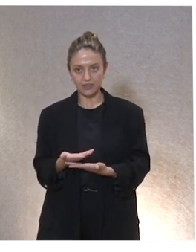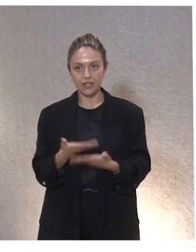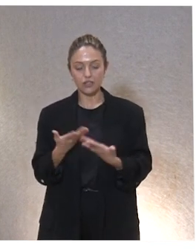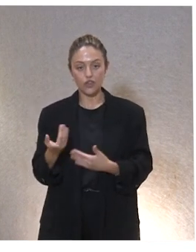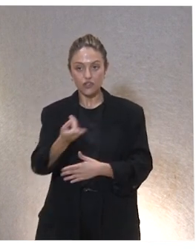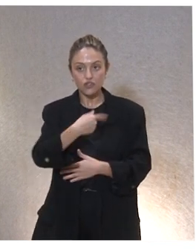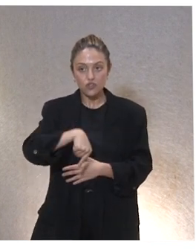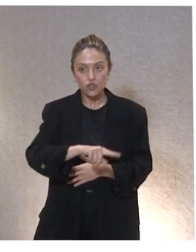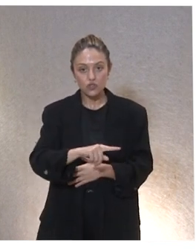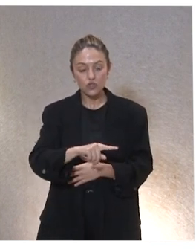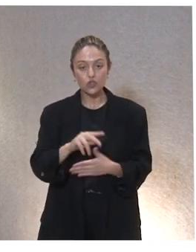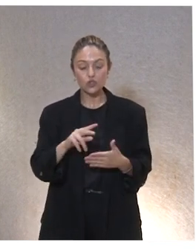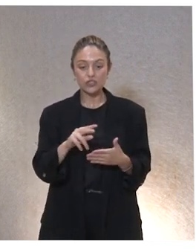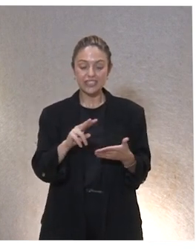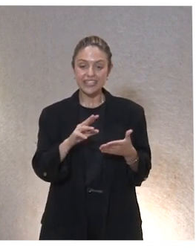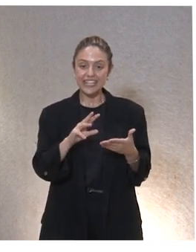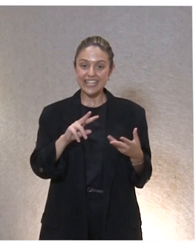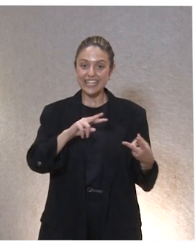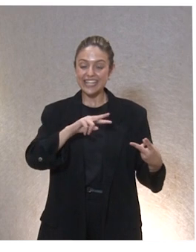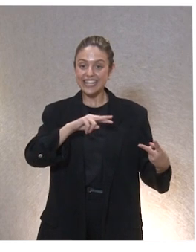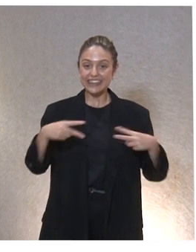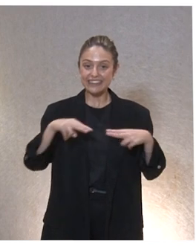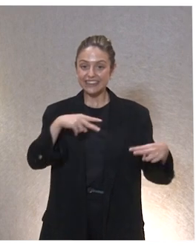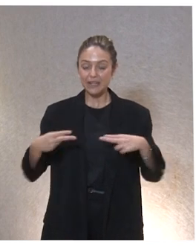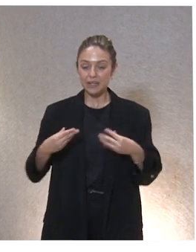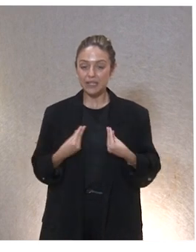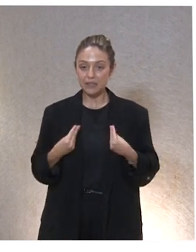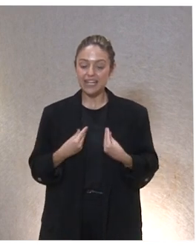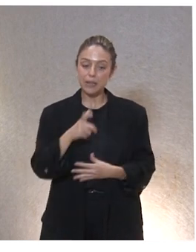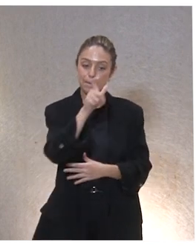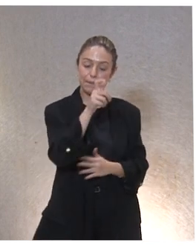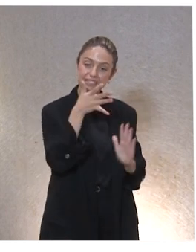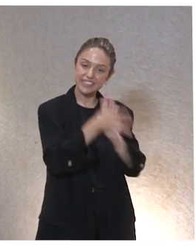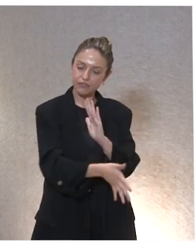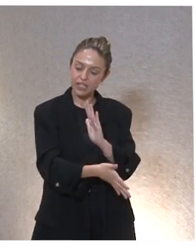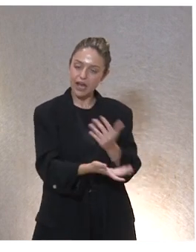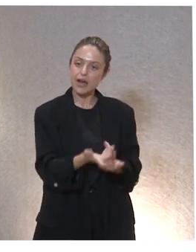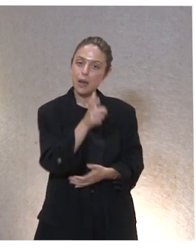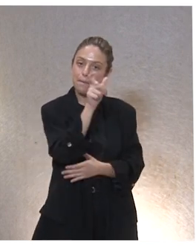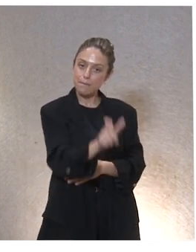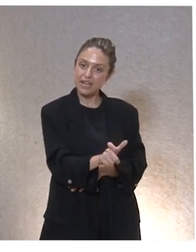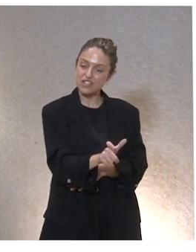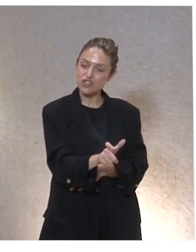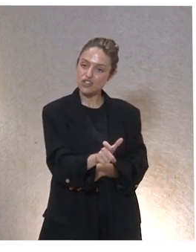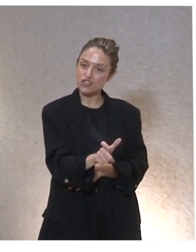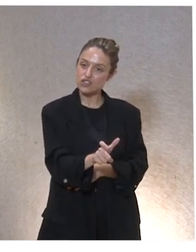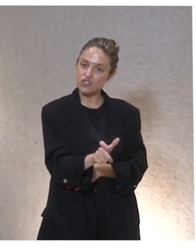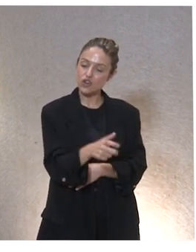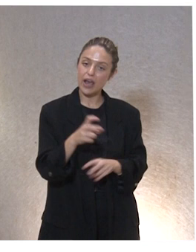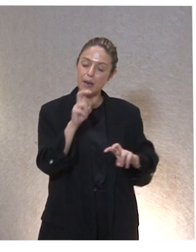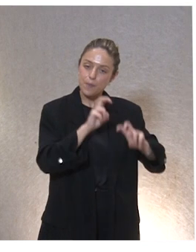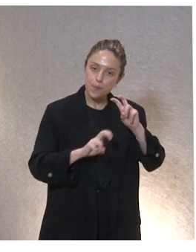nosotros un intérprete vital son aquellas personas o persona que buscando y